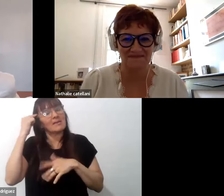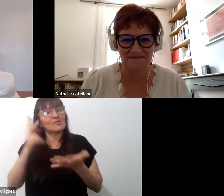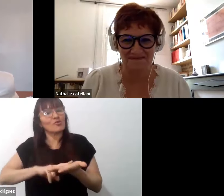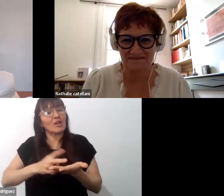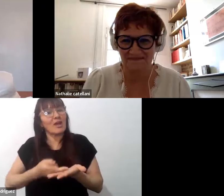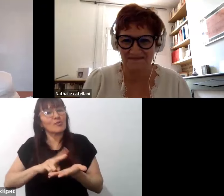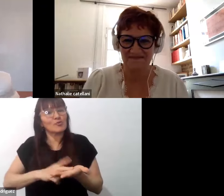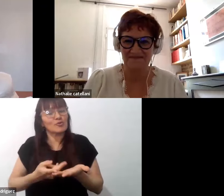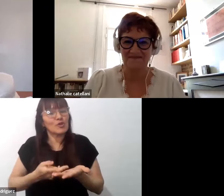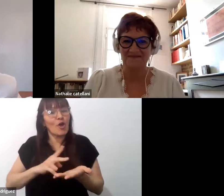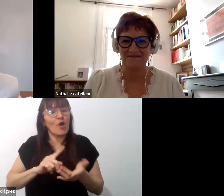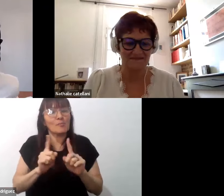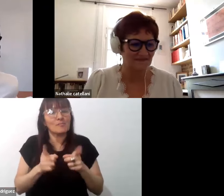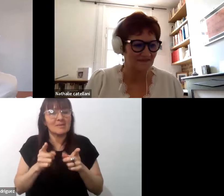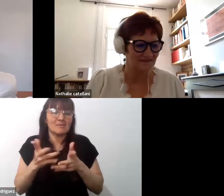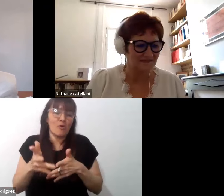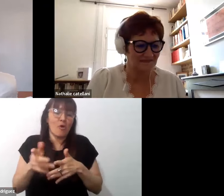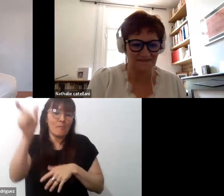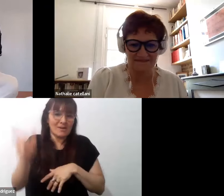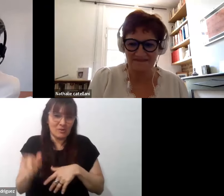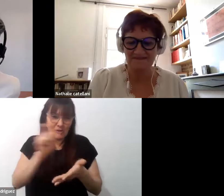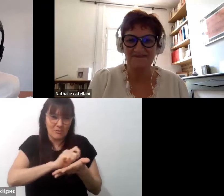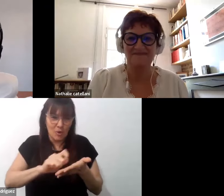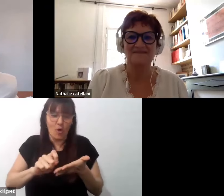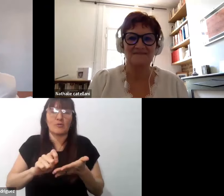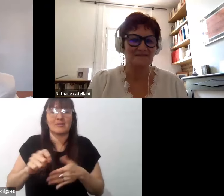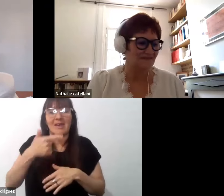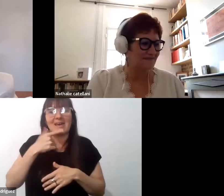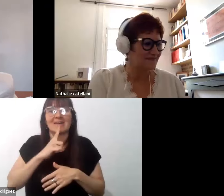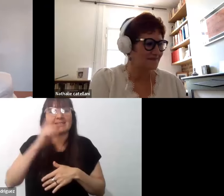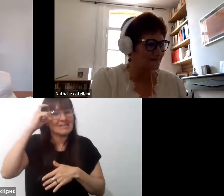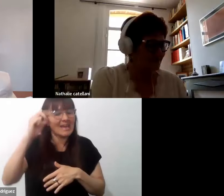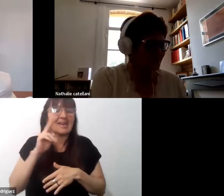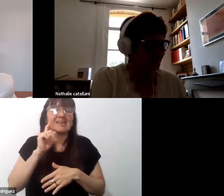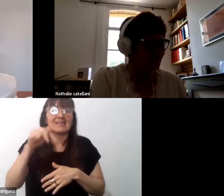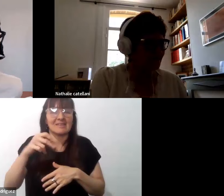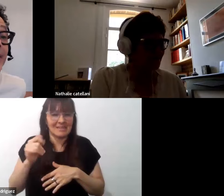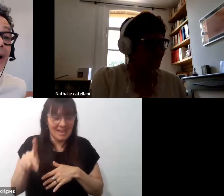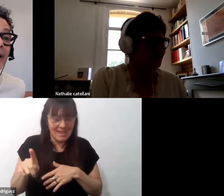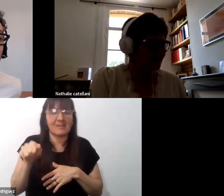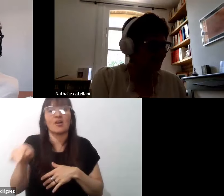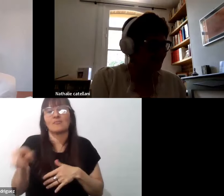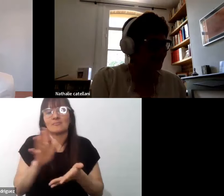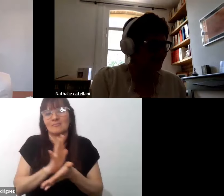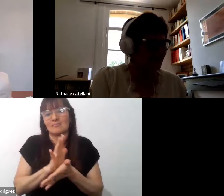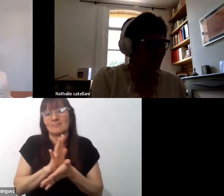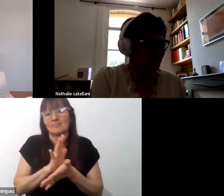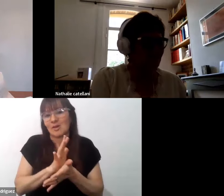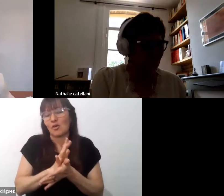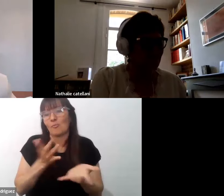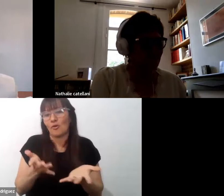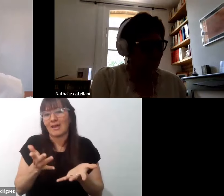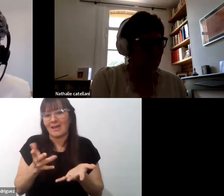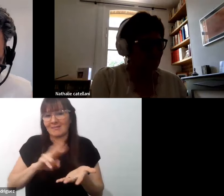plantearía George Steiner, como la construcción de un campo de inteligibilidad, de entendimiento